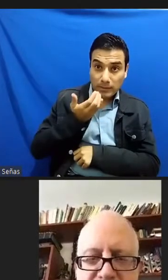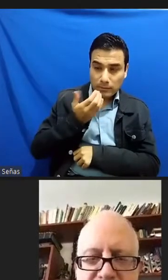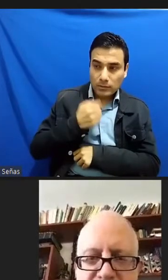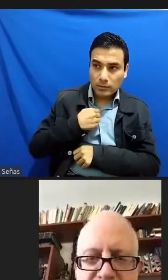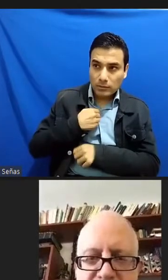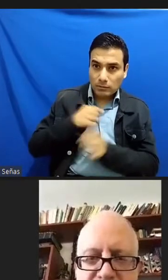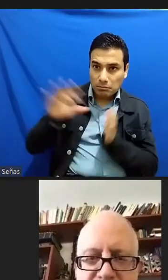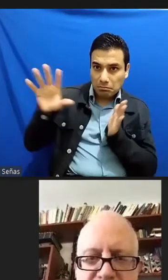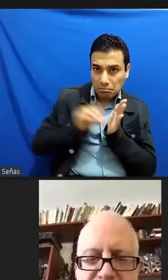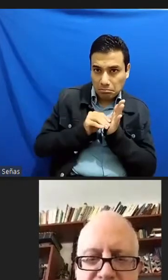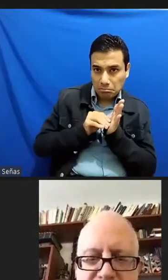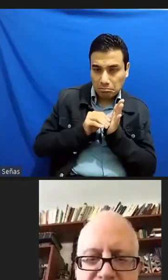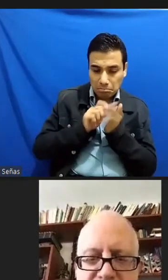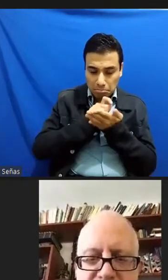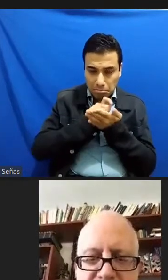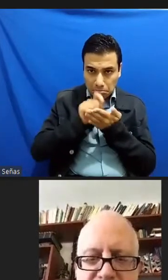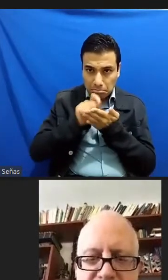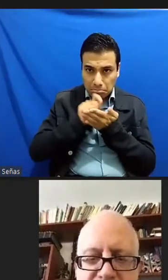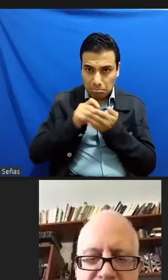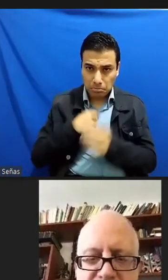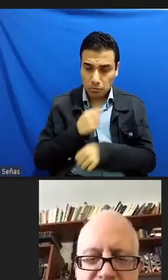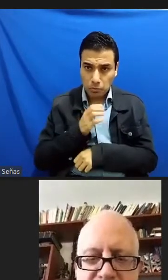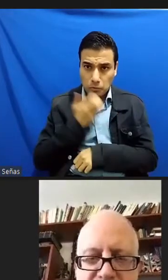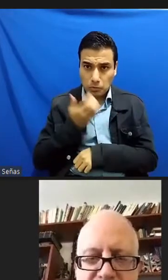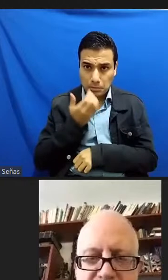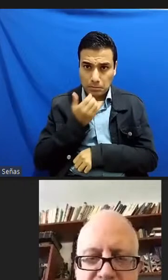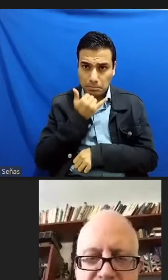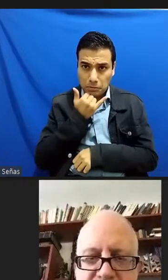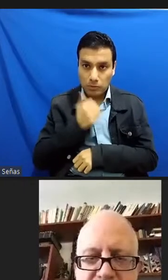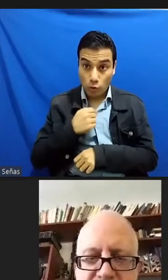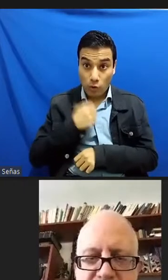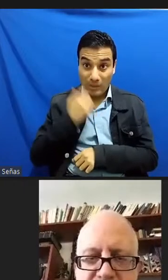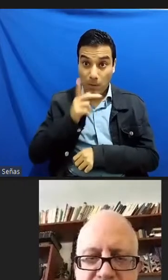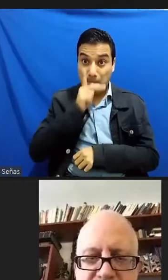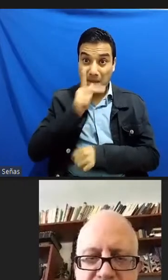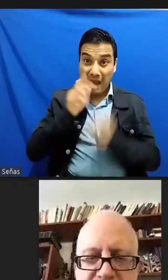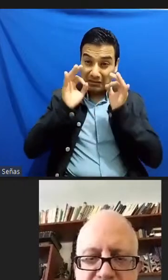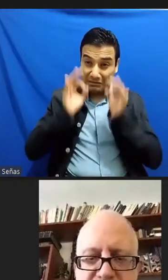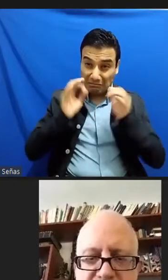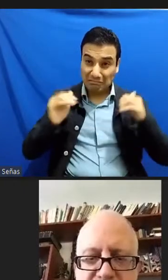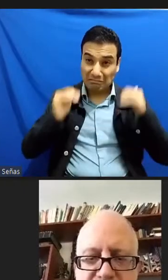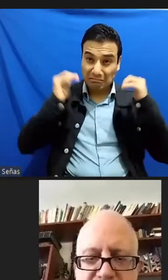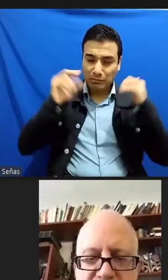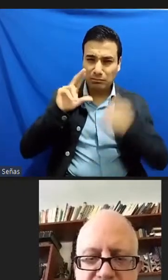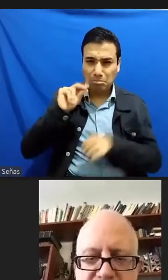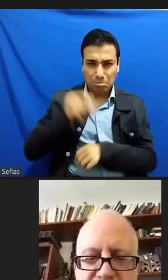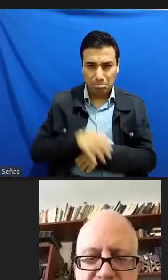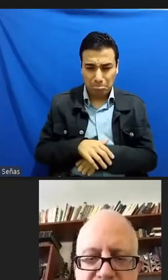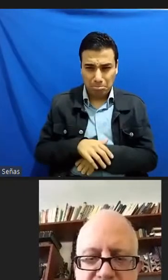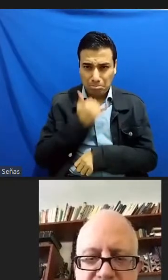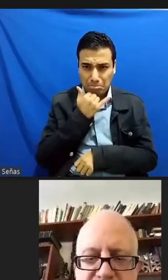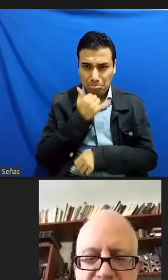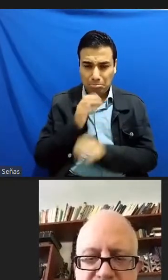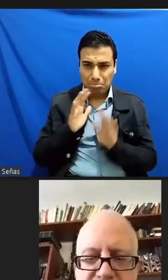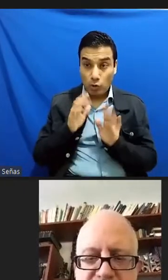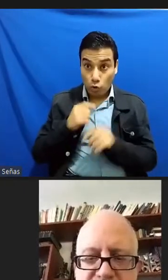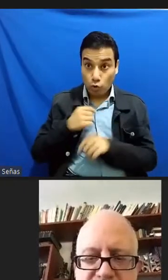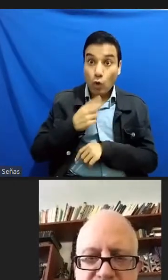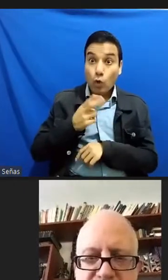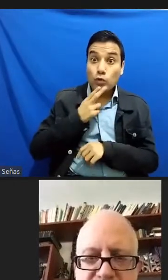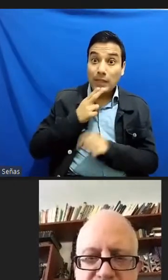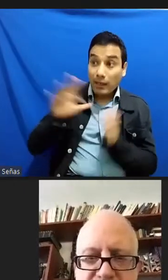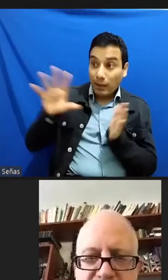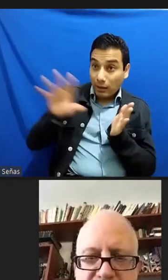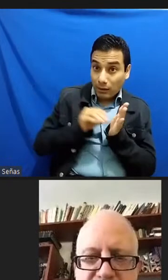artificial ¿no? de lo políticamente correcto yo no es que o sea al utilizarlo no es que esté de acuerdo o no con ellos ¿no?